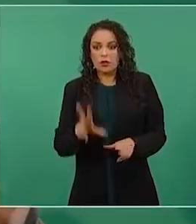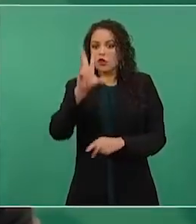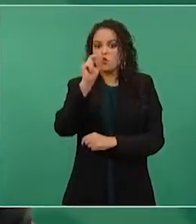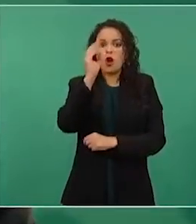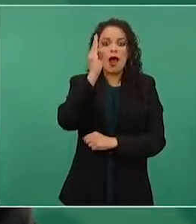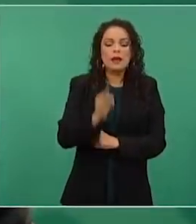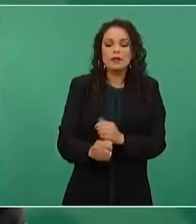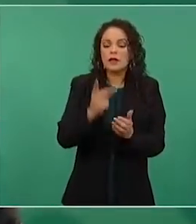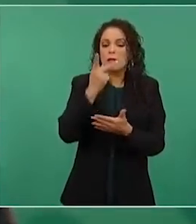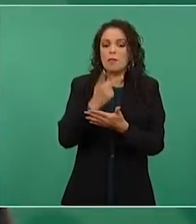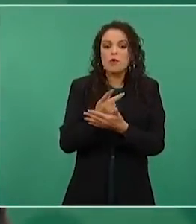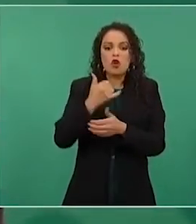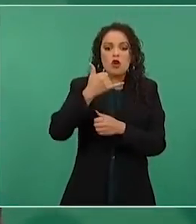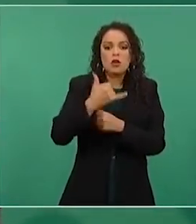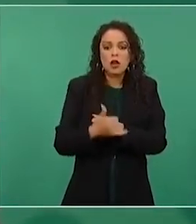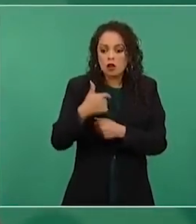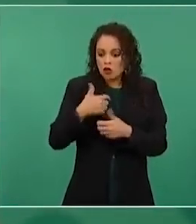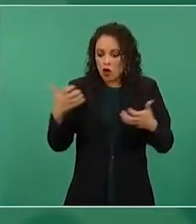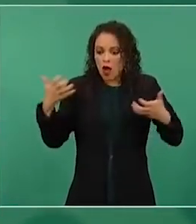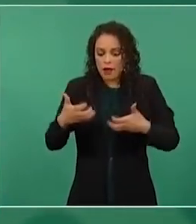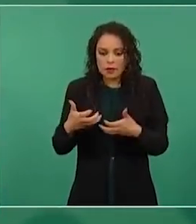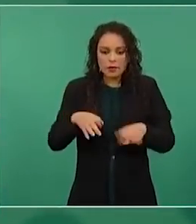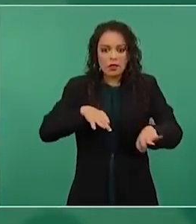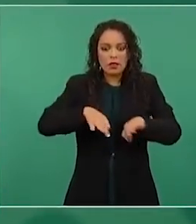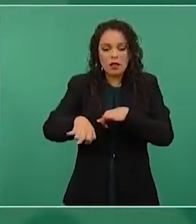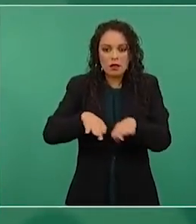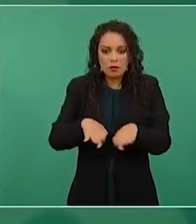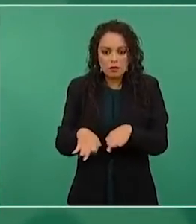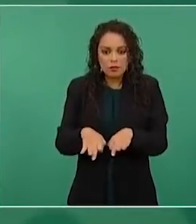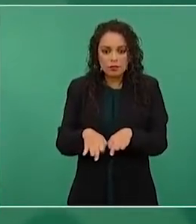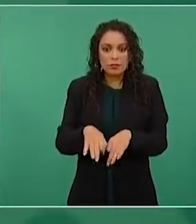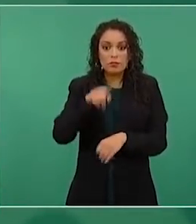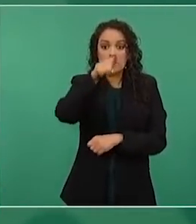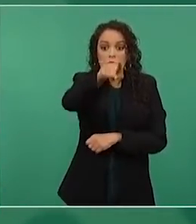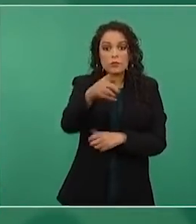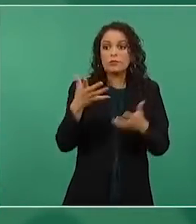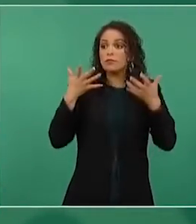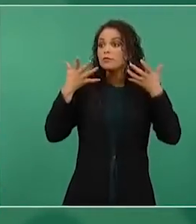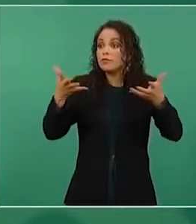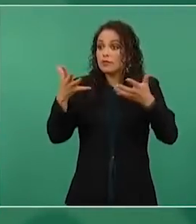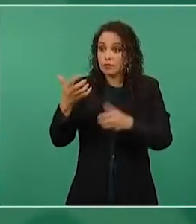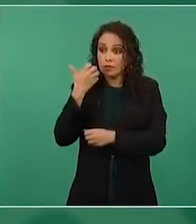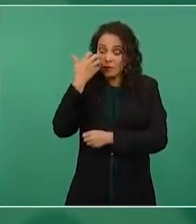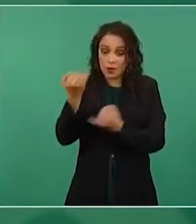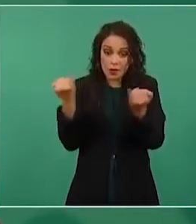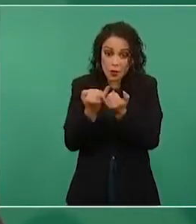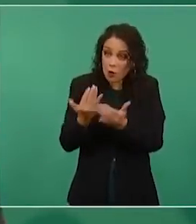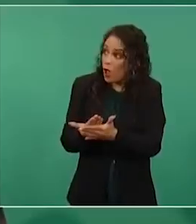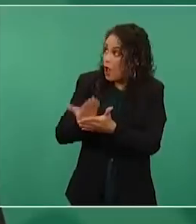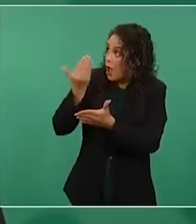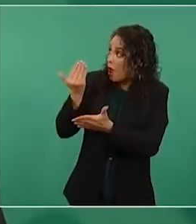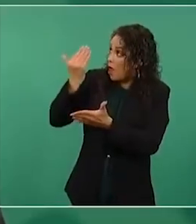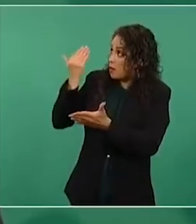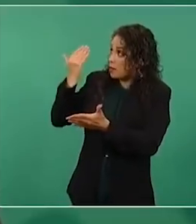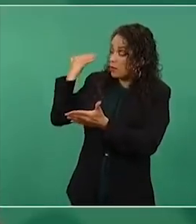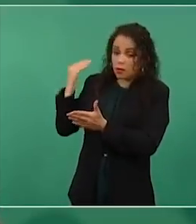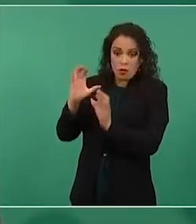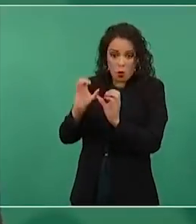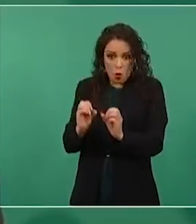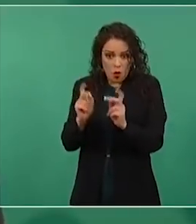proyecto, quieren que siga lo de antes, entonces me voy.